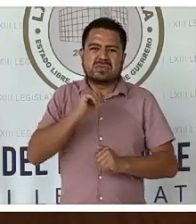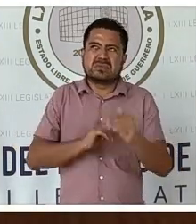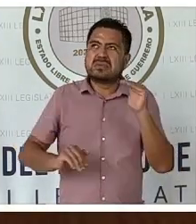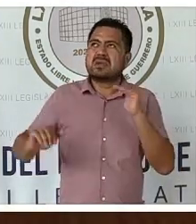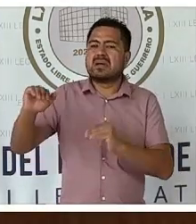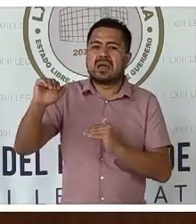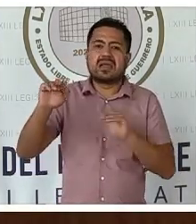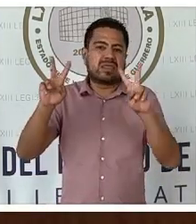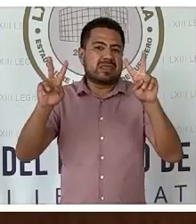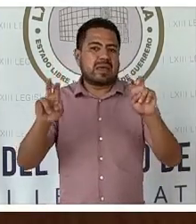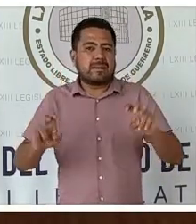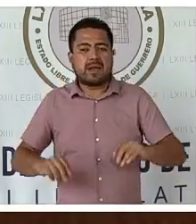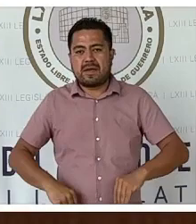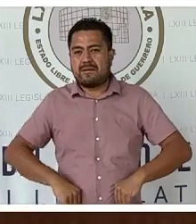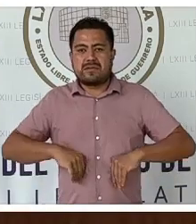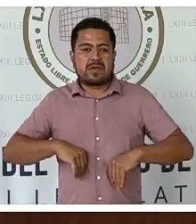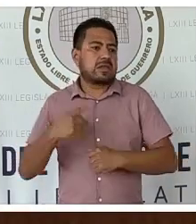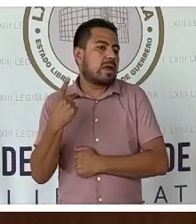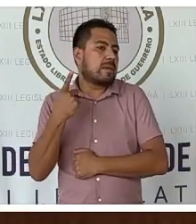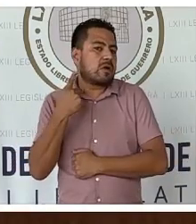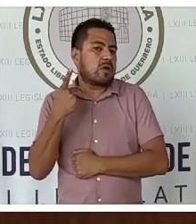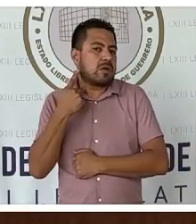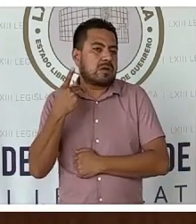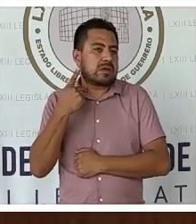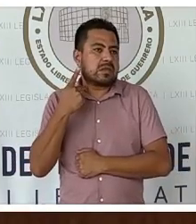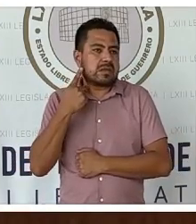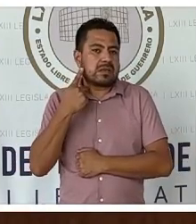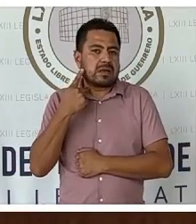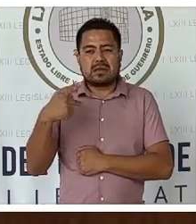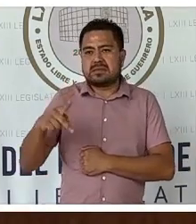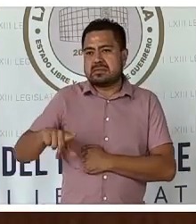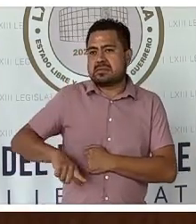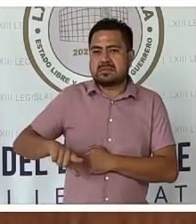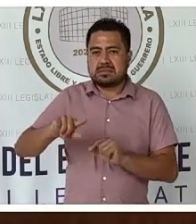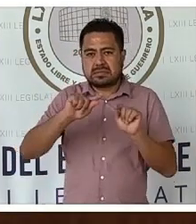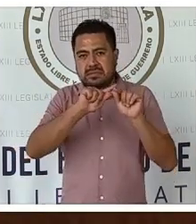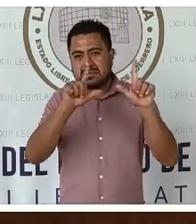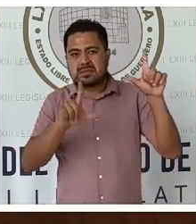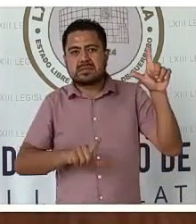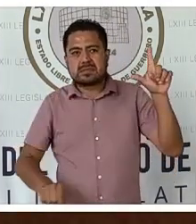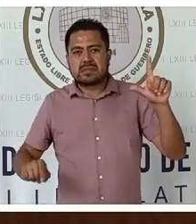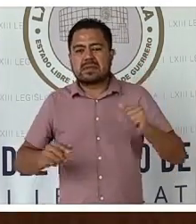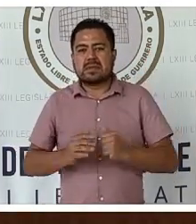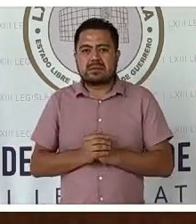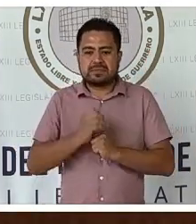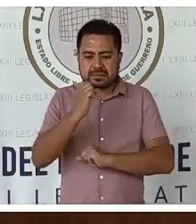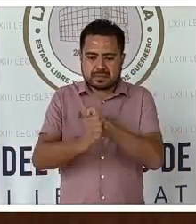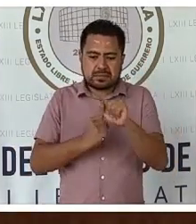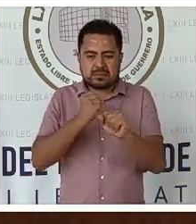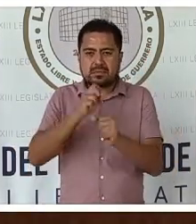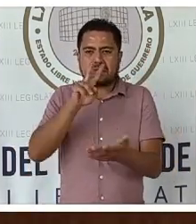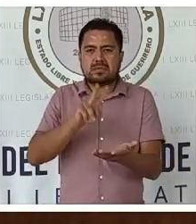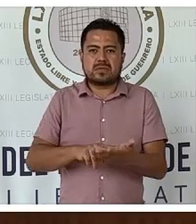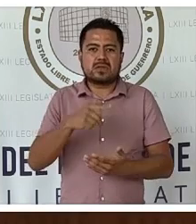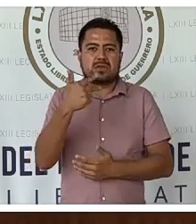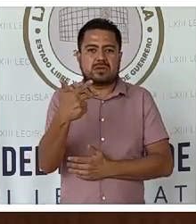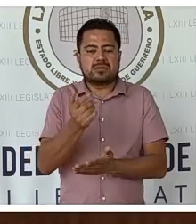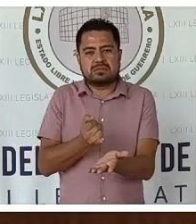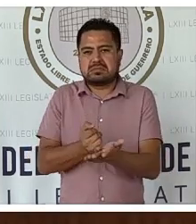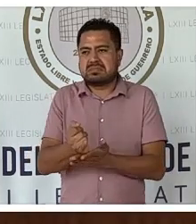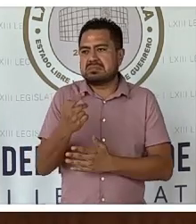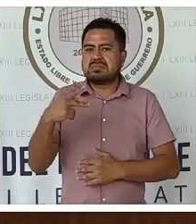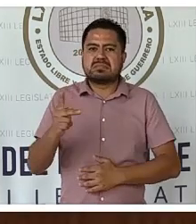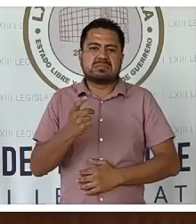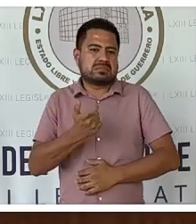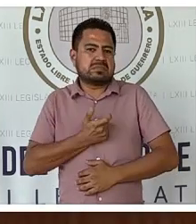temas de la vida política y pública del país. En 2008 recibió la